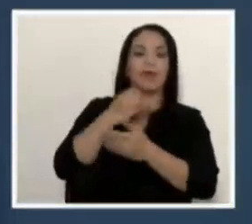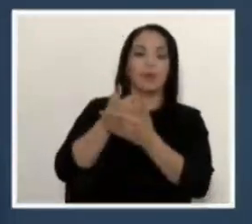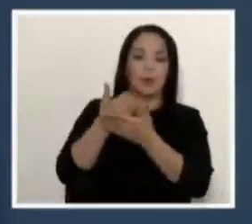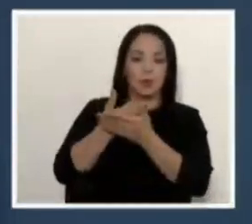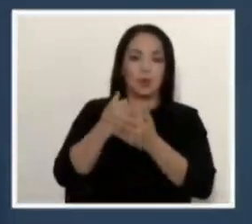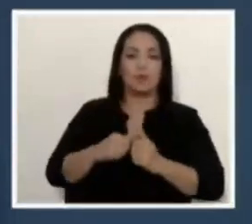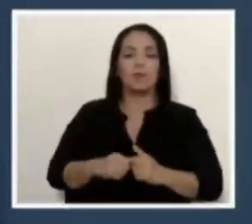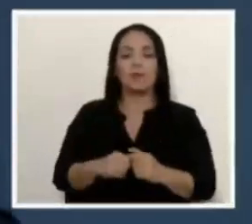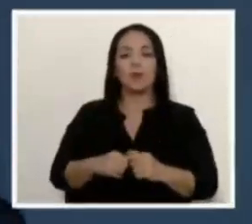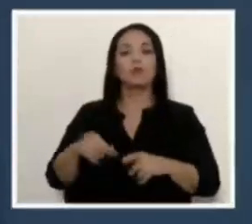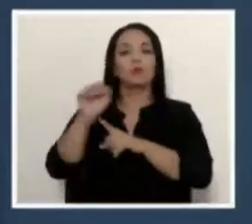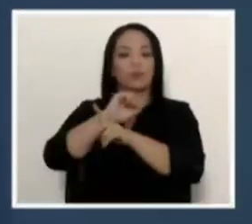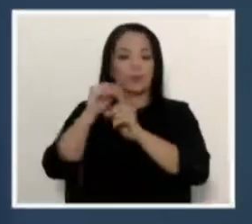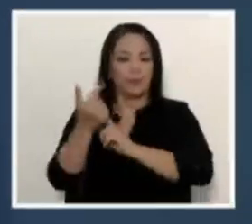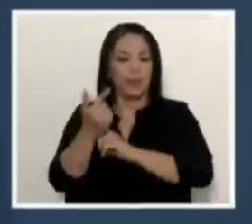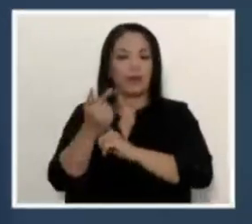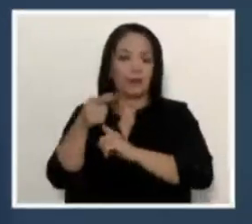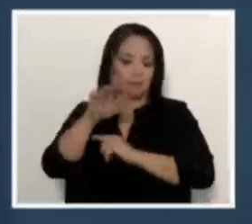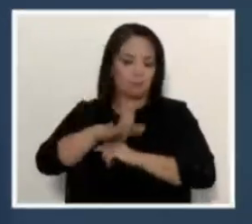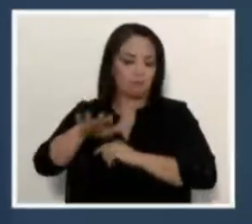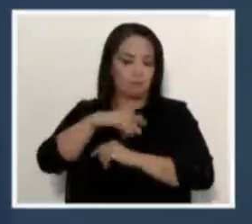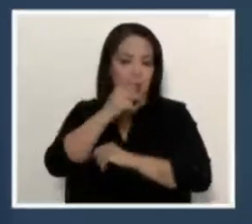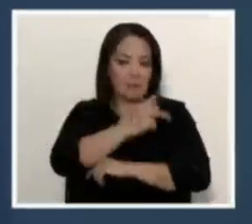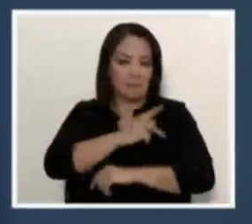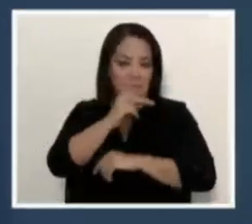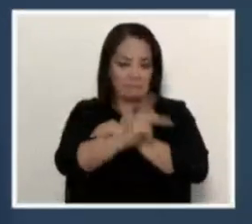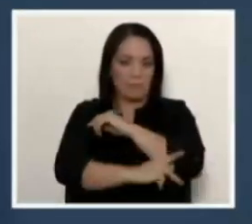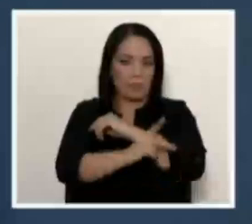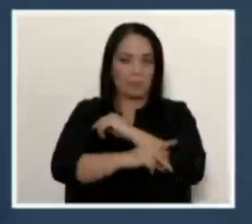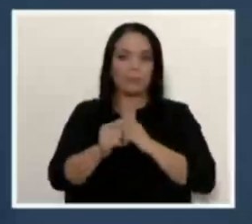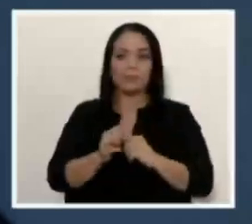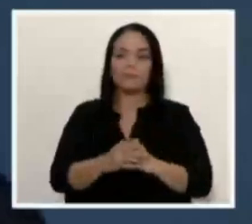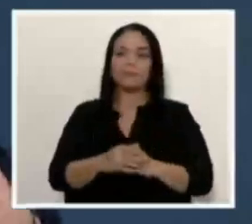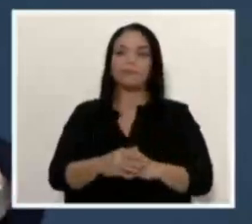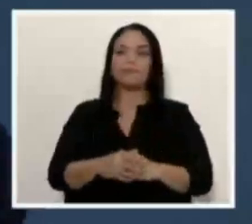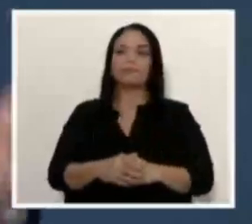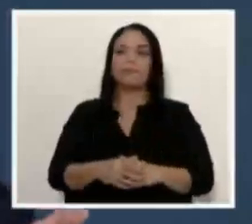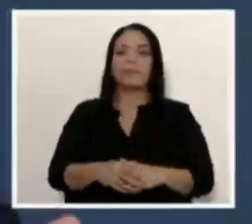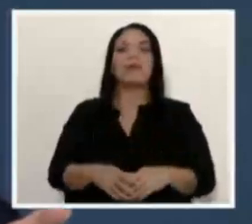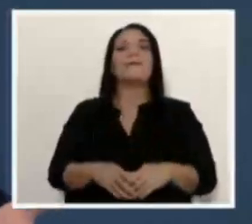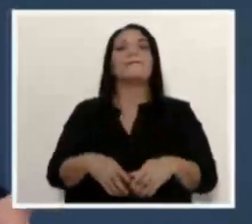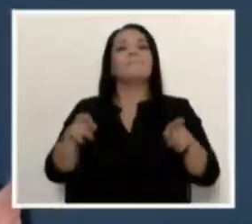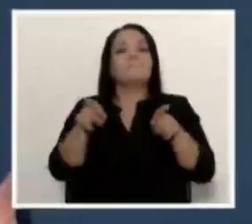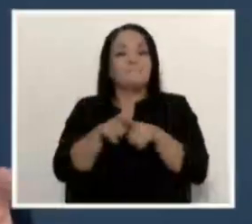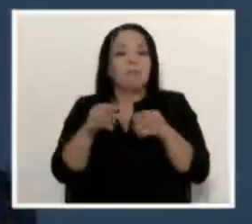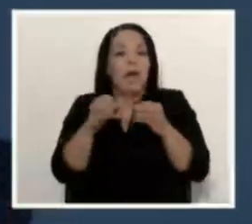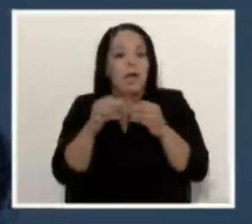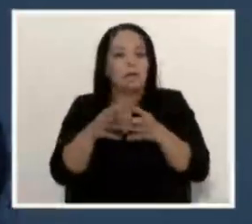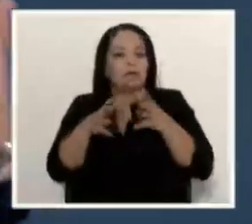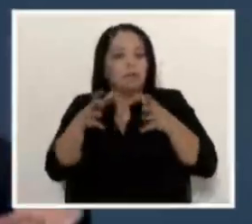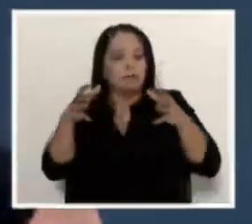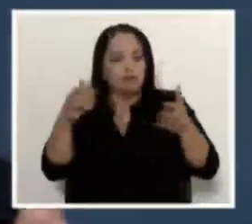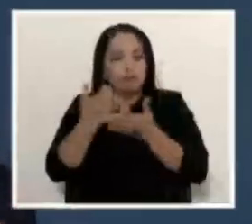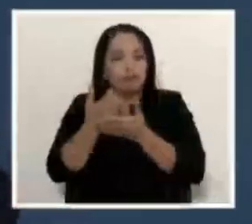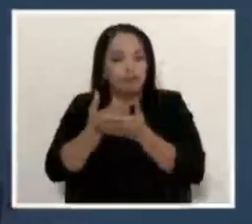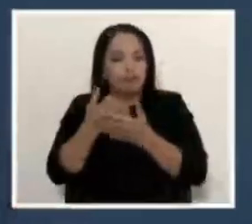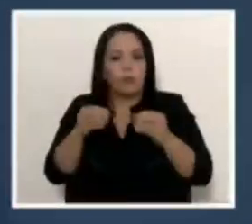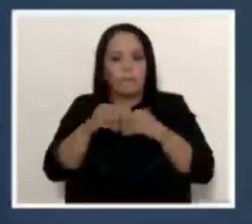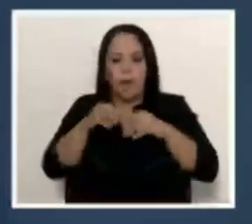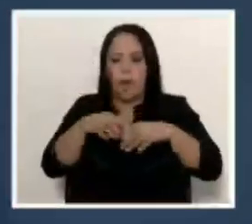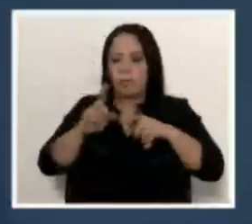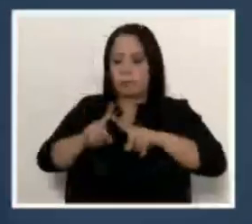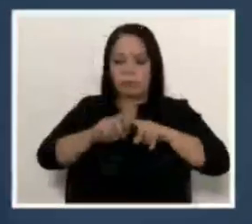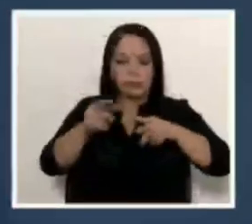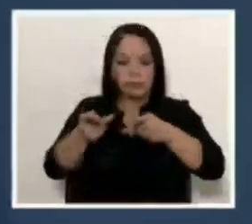y social para el país. Y por ende, un mayor crecimiento de nuestra economía, más actividad económica,